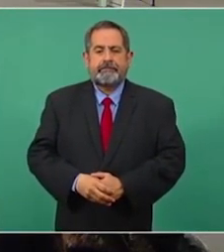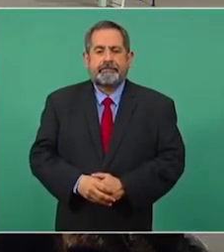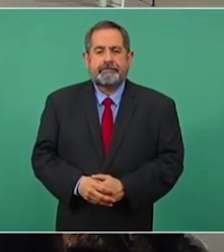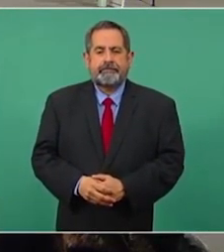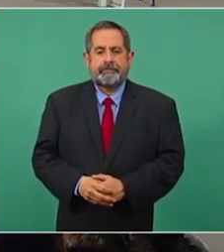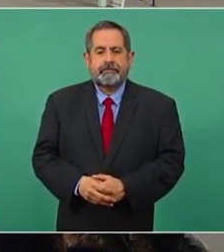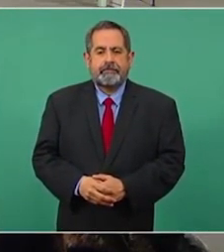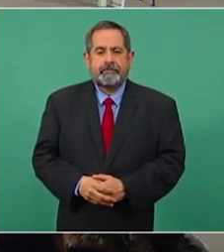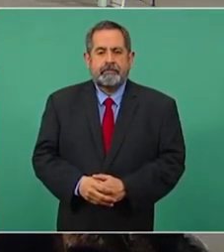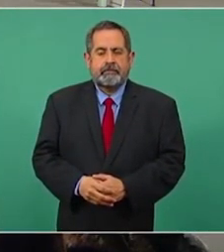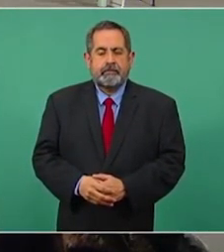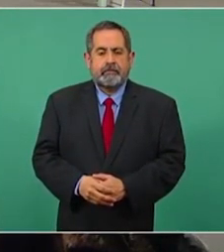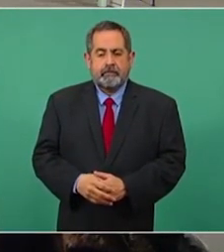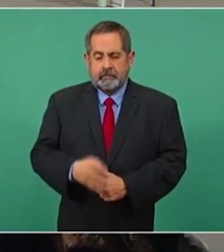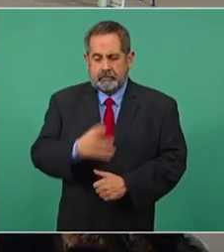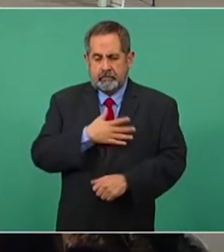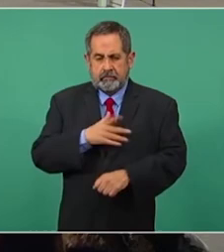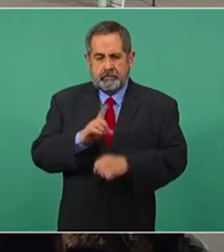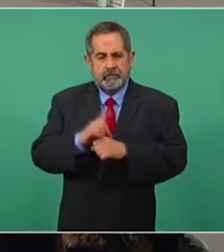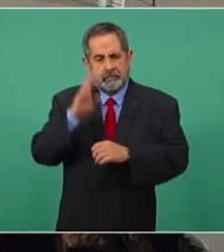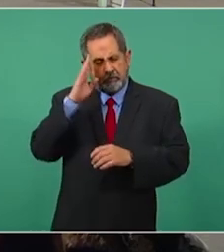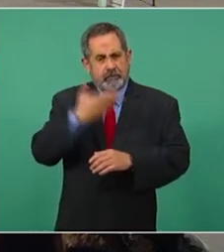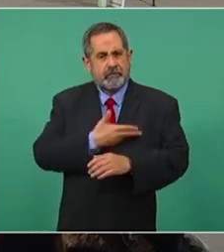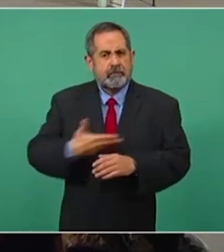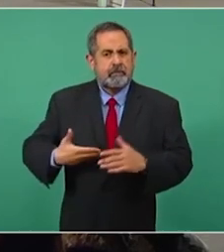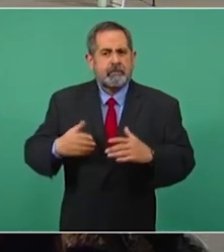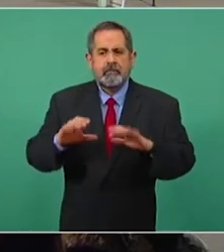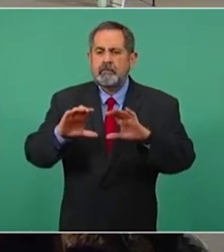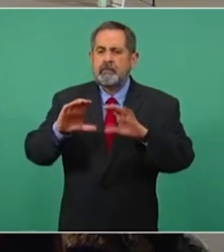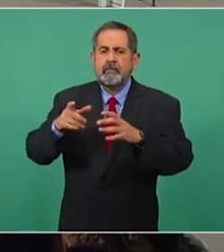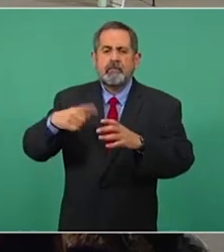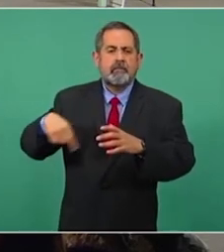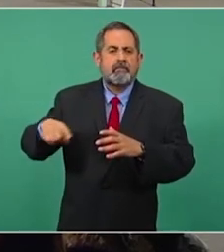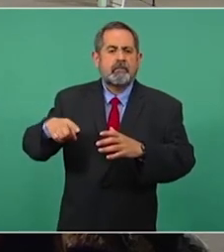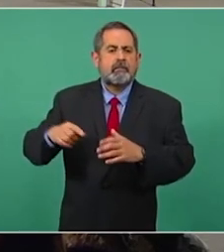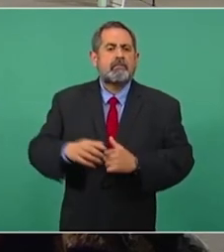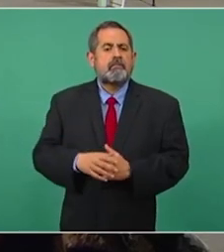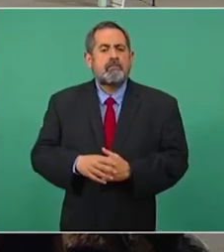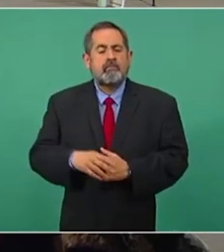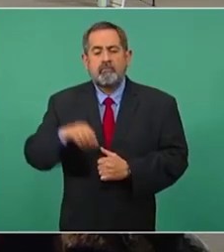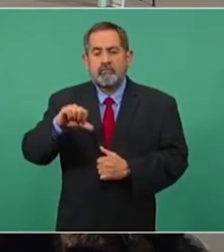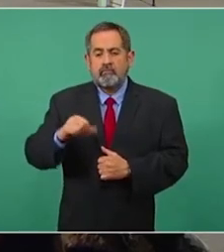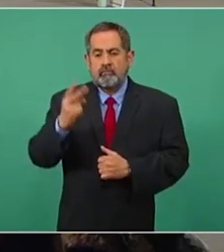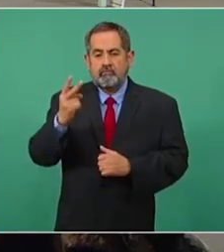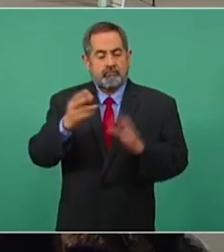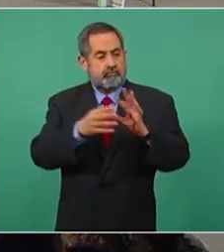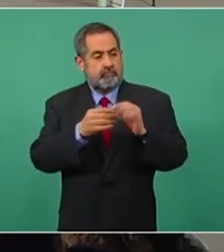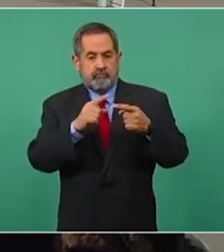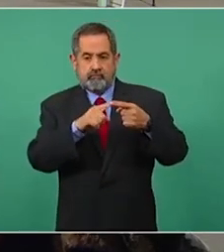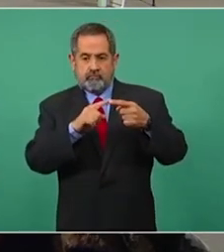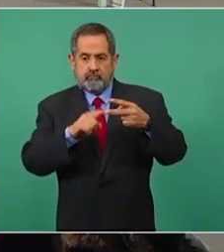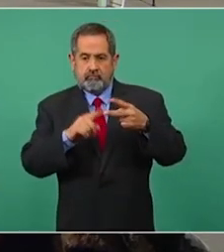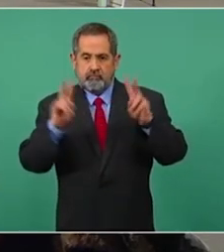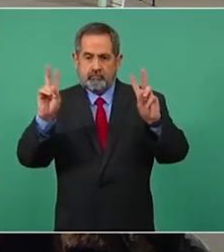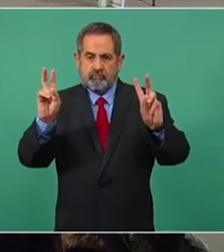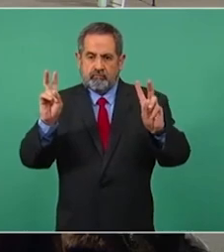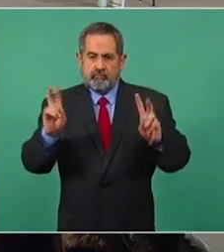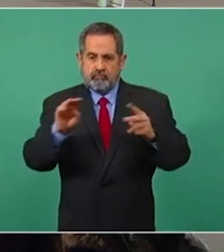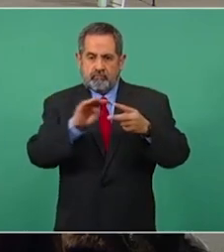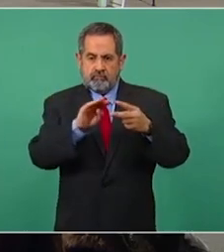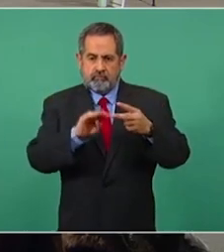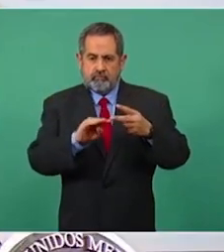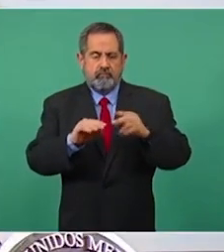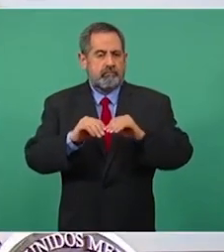Buen día, señor presidente, compañeras, compañeros. Hoy traemos dos notas, queremos